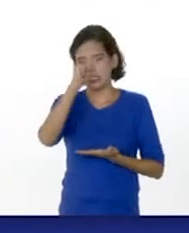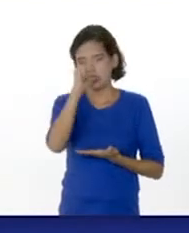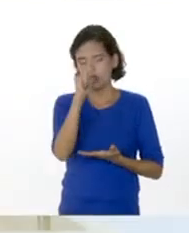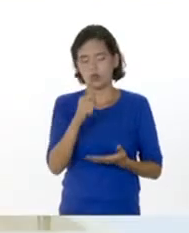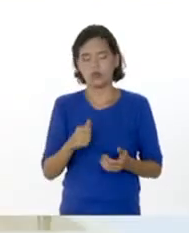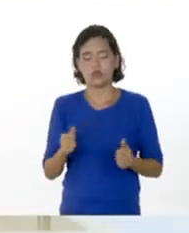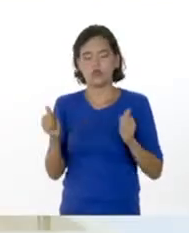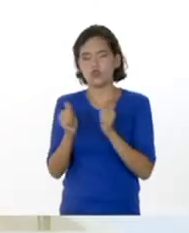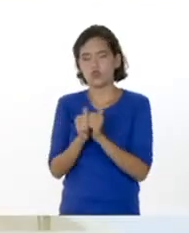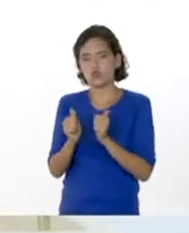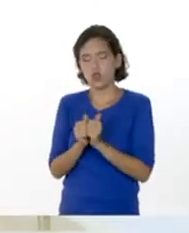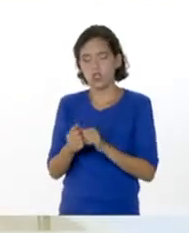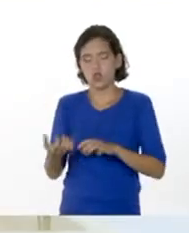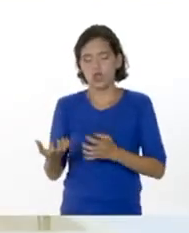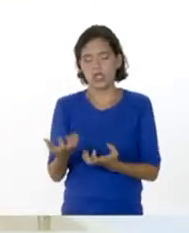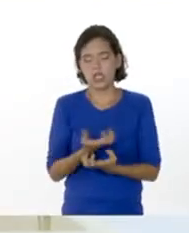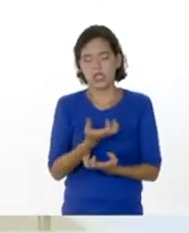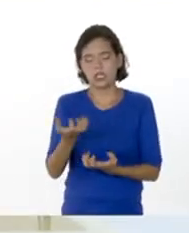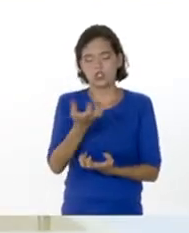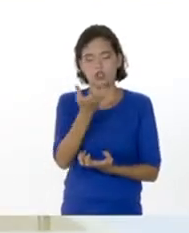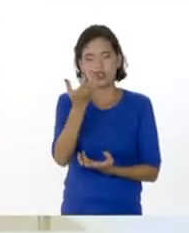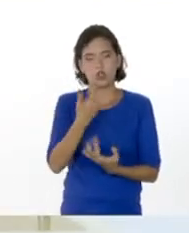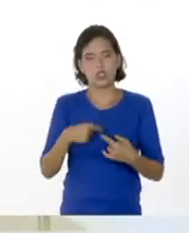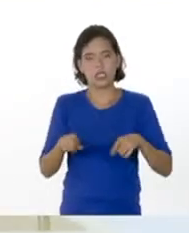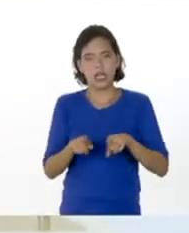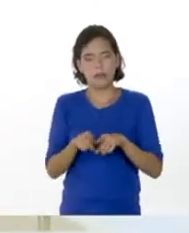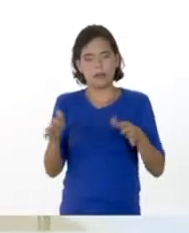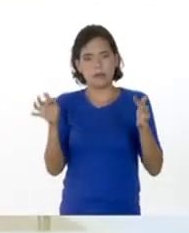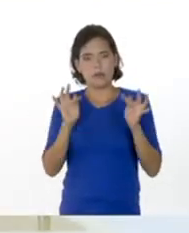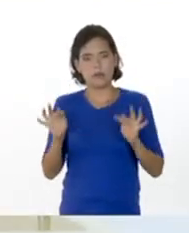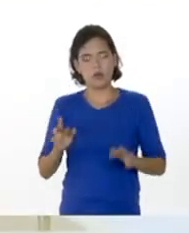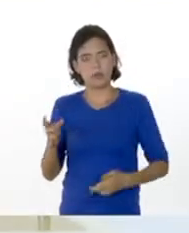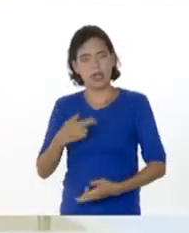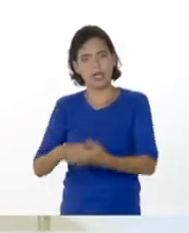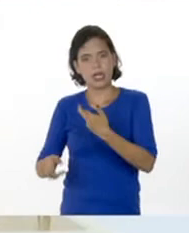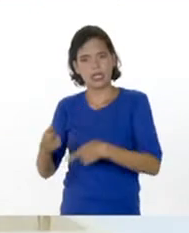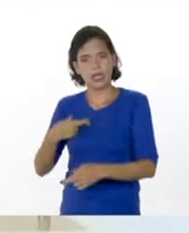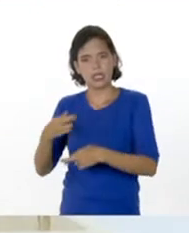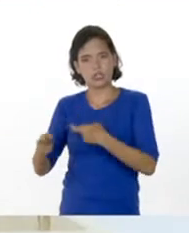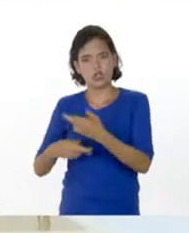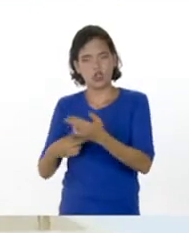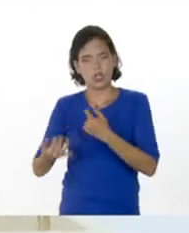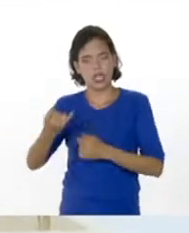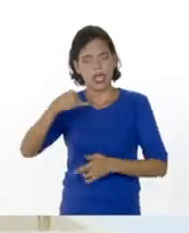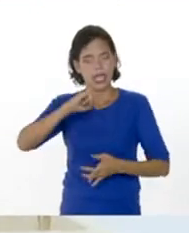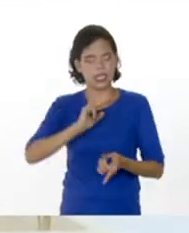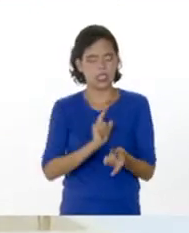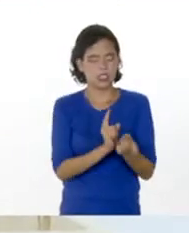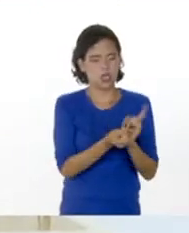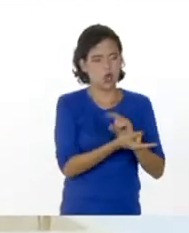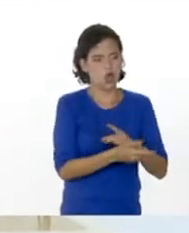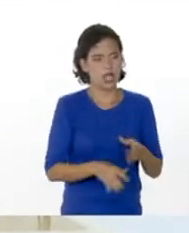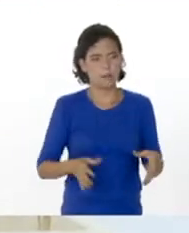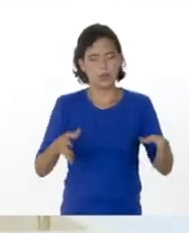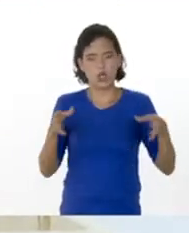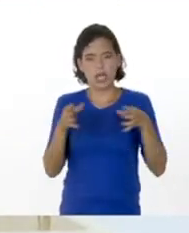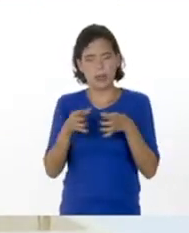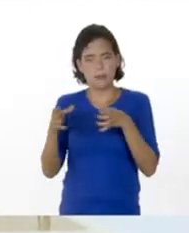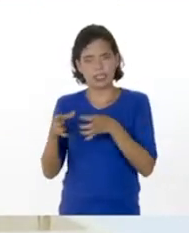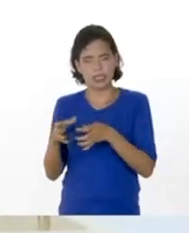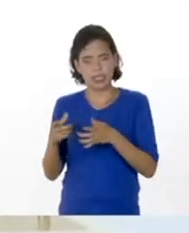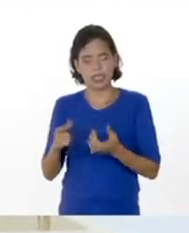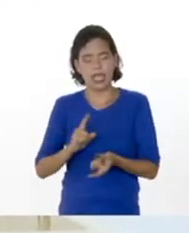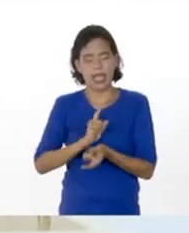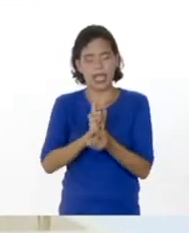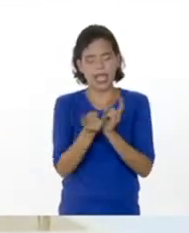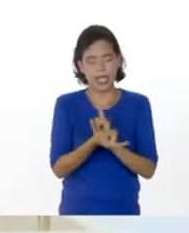¿verdad? De la misma manera, la relación que entonces existe entre los cambios de la materia, cambios en la temperatura,